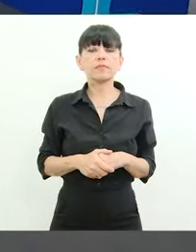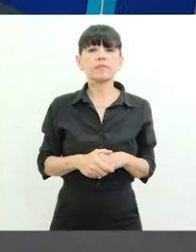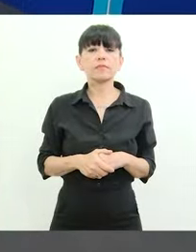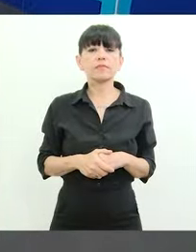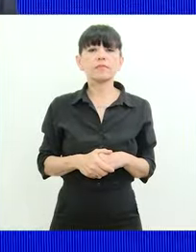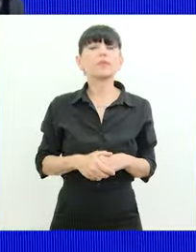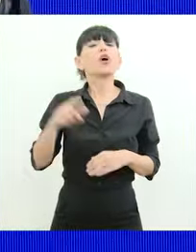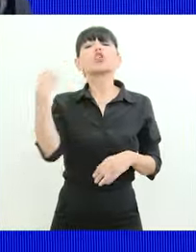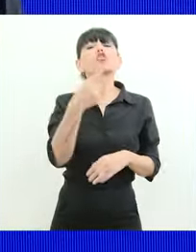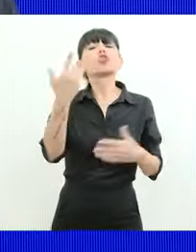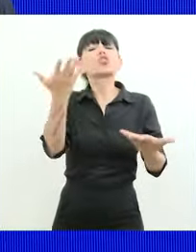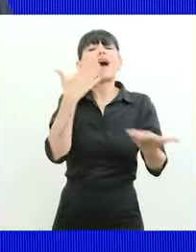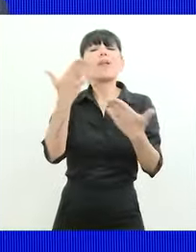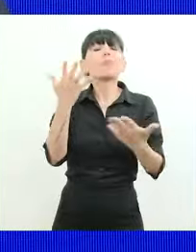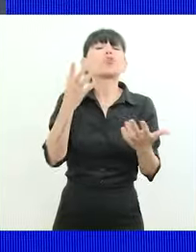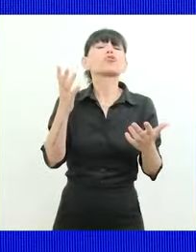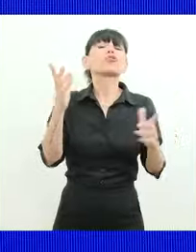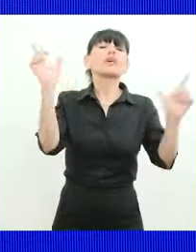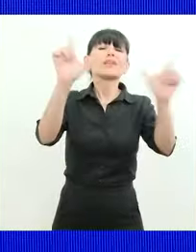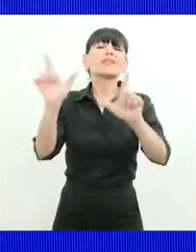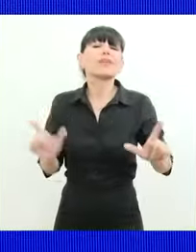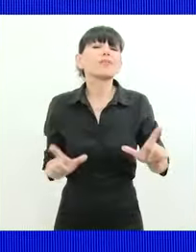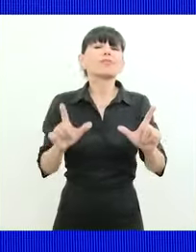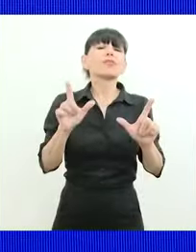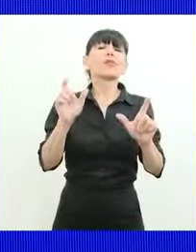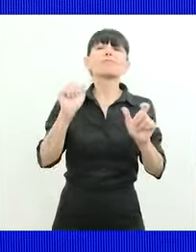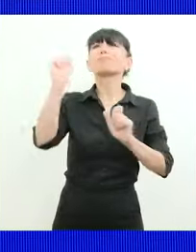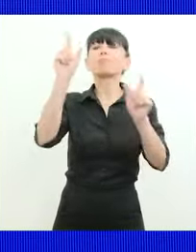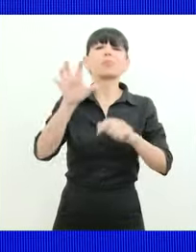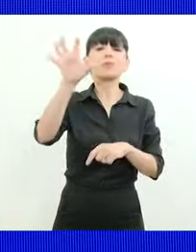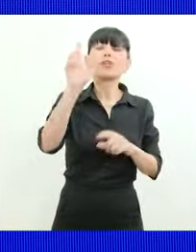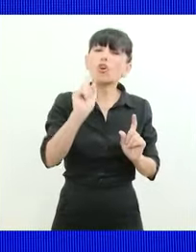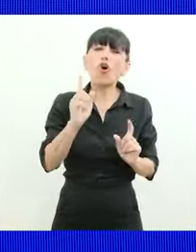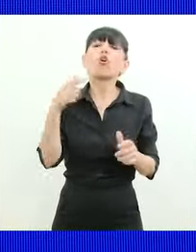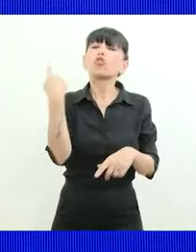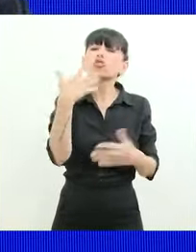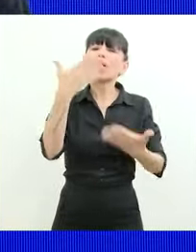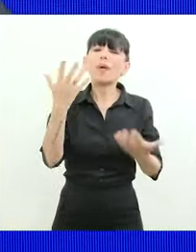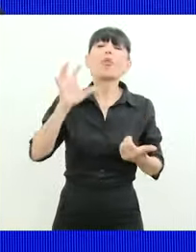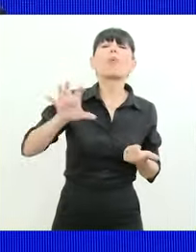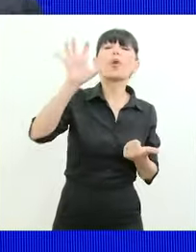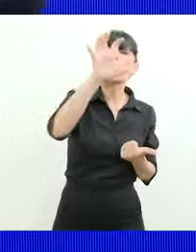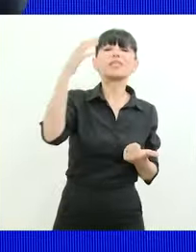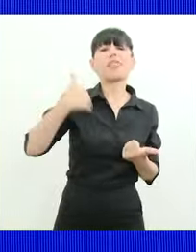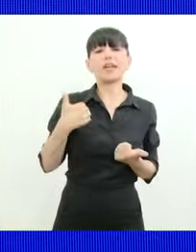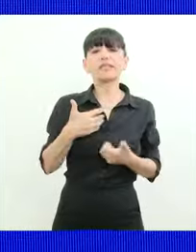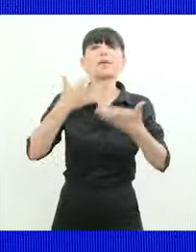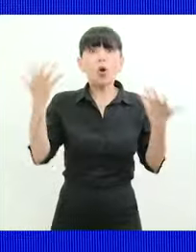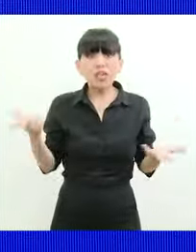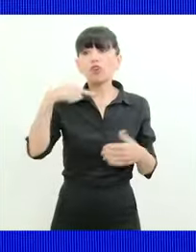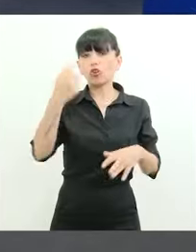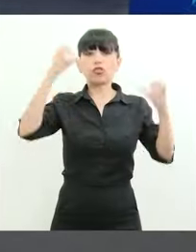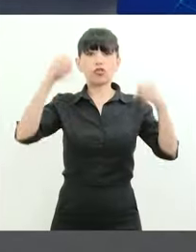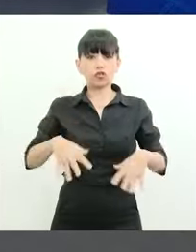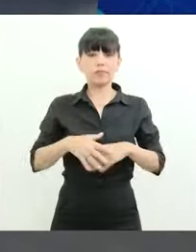Paz. No estamos hablando de los medios del interior. Estamos hablando de las provincias argentinas. Y para eso estamos acá.